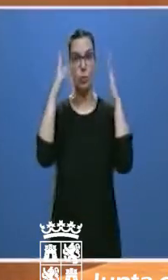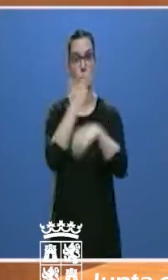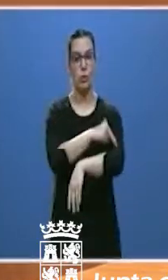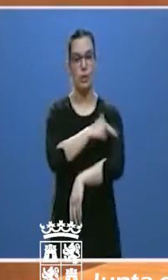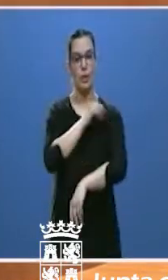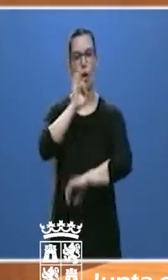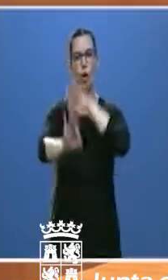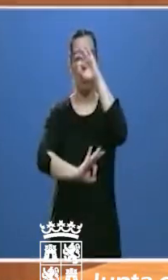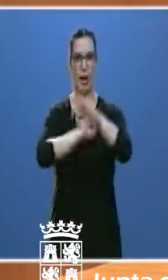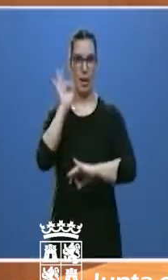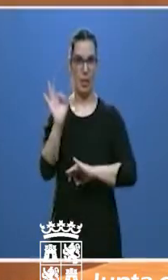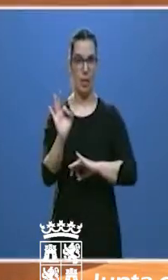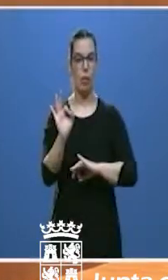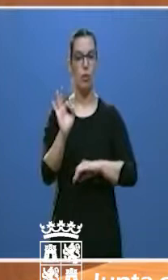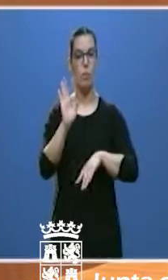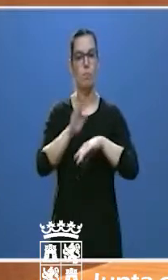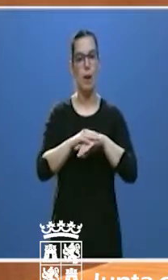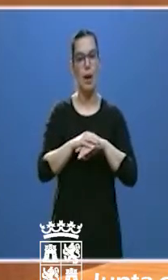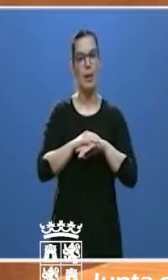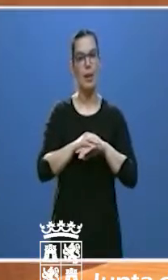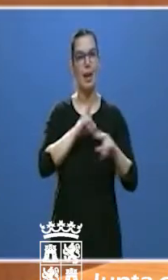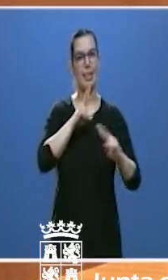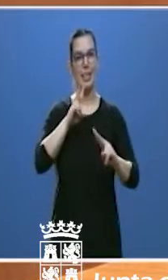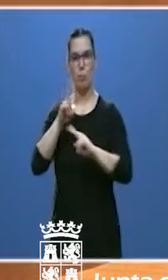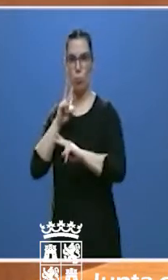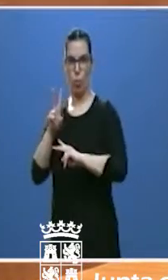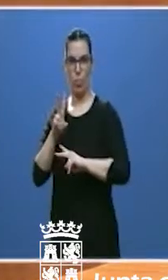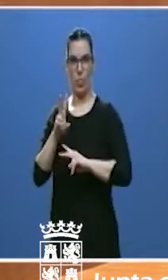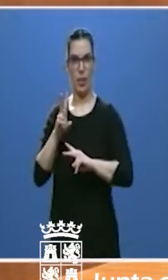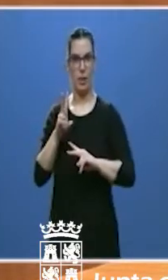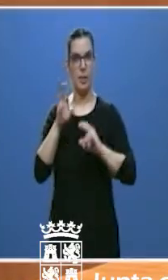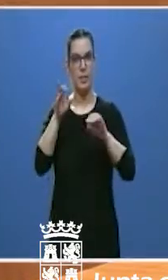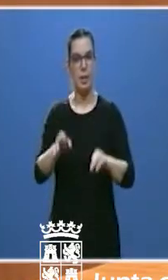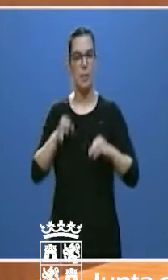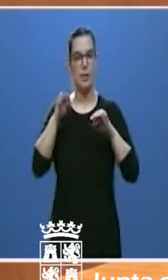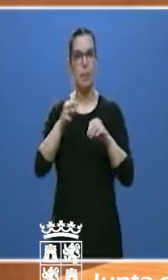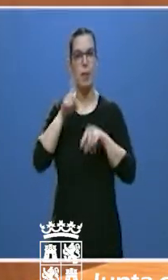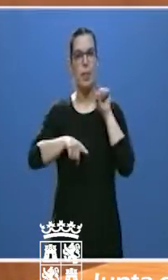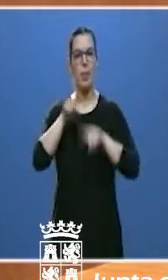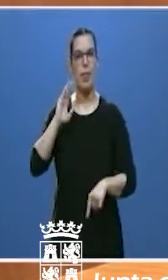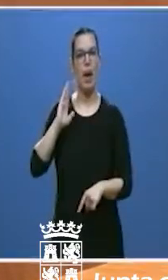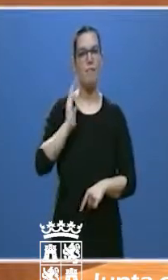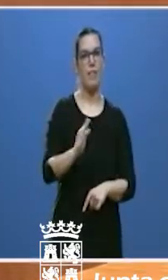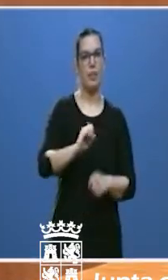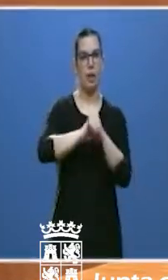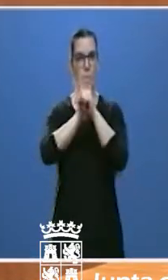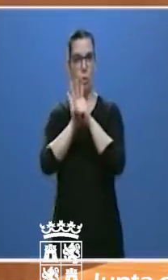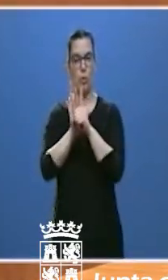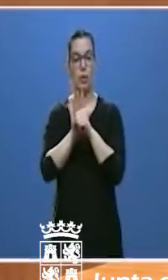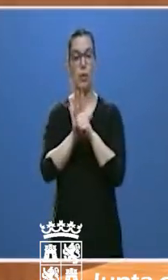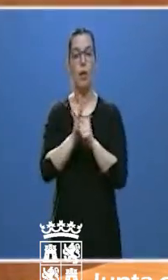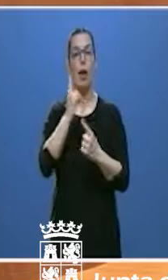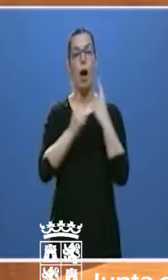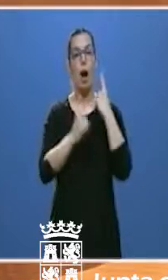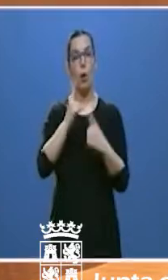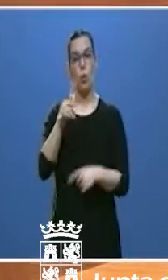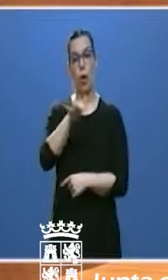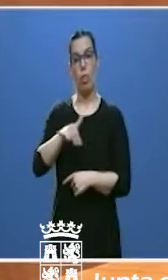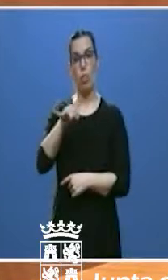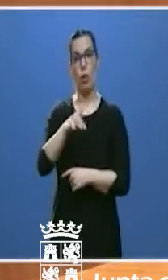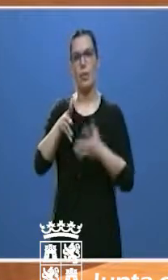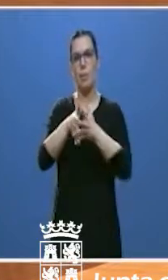ha reorganizado para hacer frente en cada momento al impacto del COVID-19, ampliando en algunos casos espacios